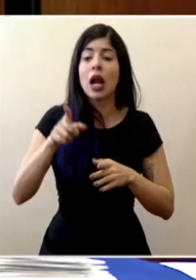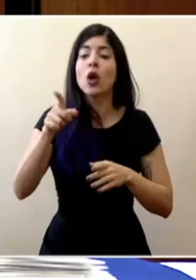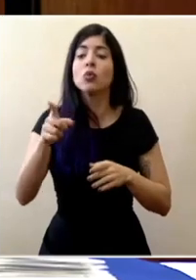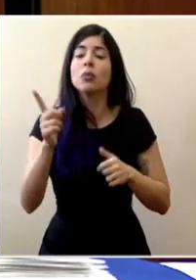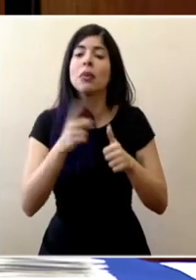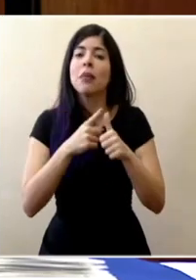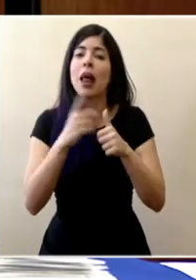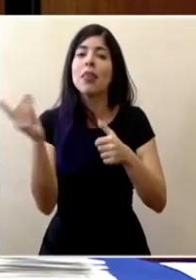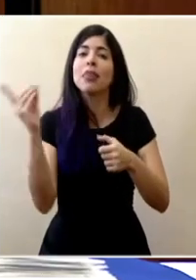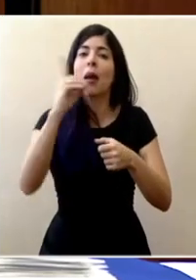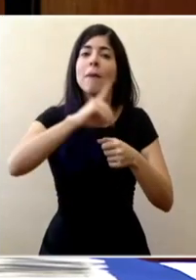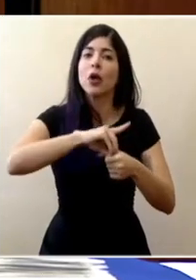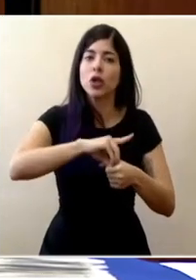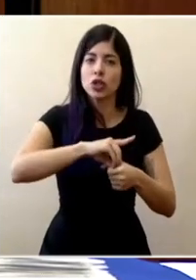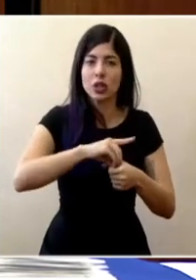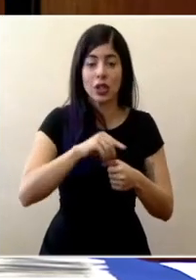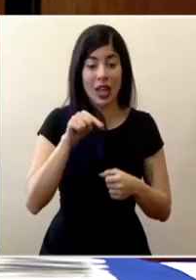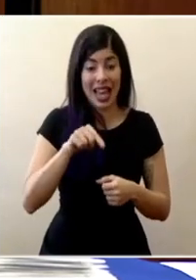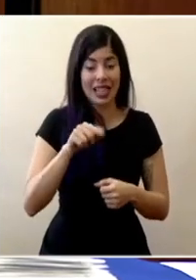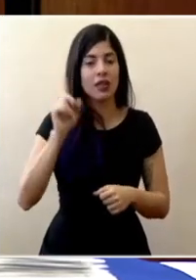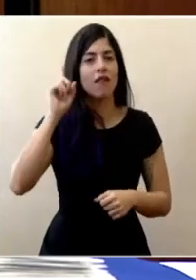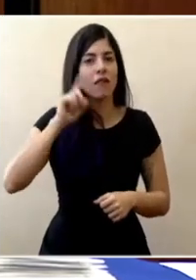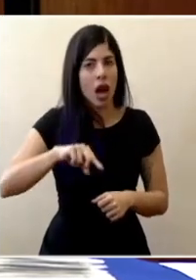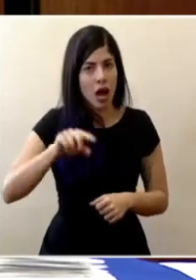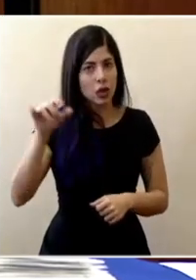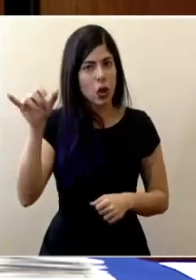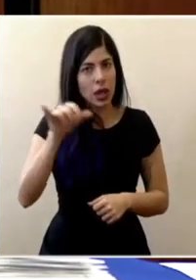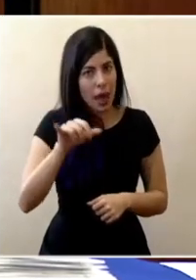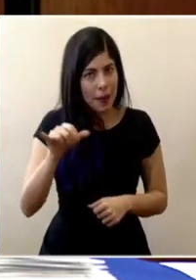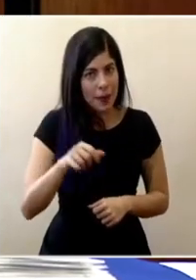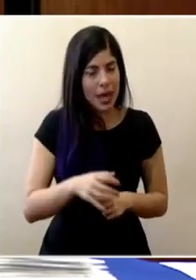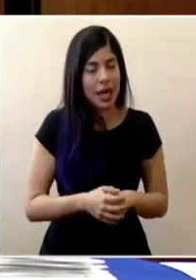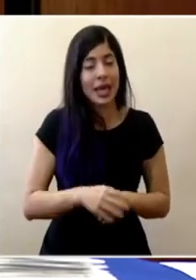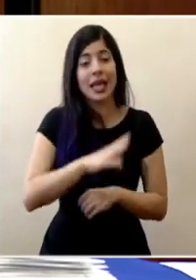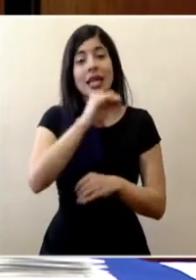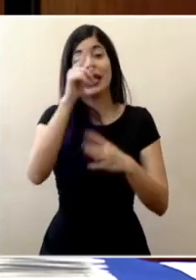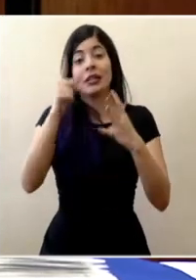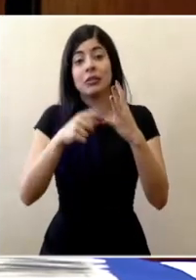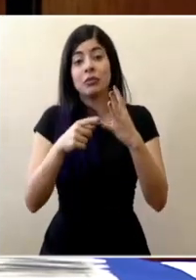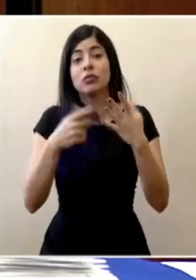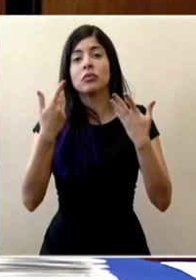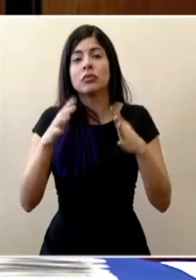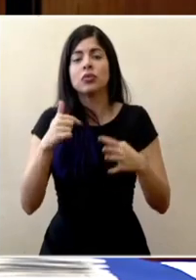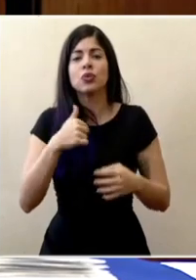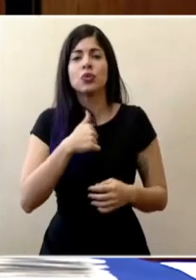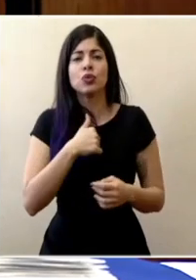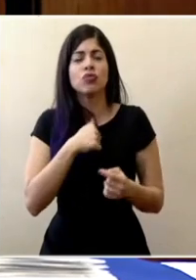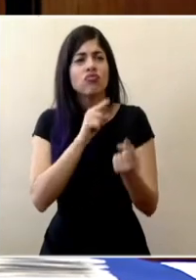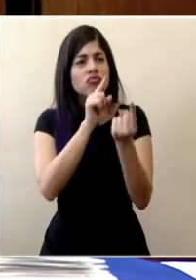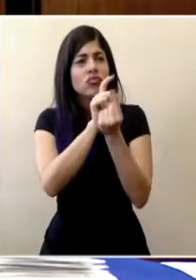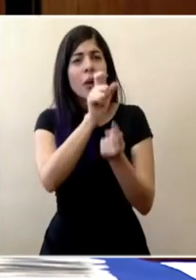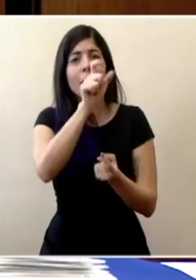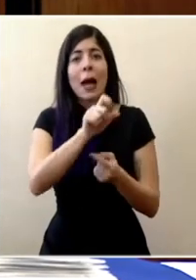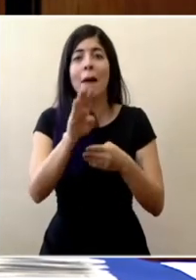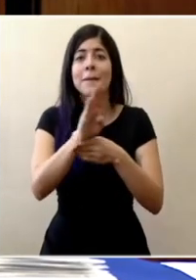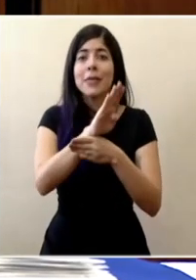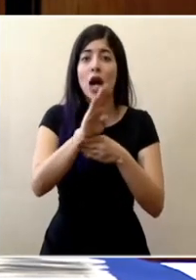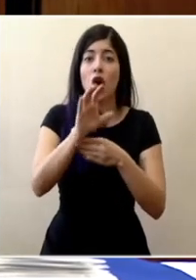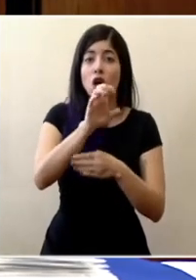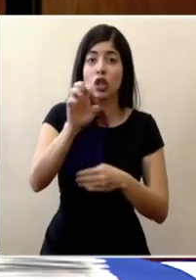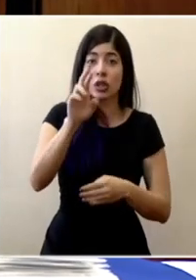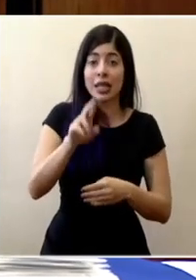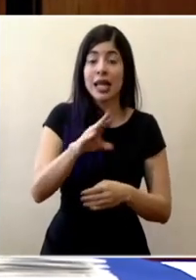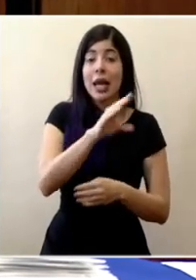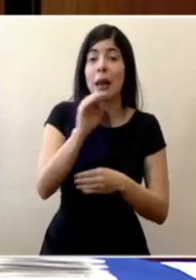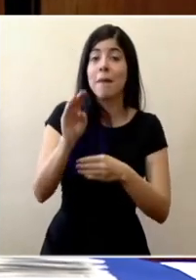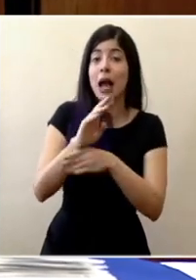depósito de dinero. Esto también es falso. Y bueno, finalmente, tuve contacto con personeros del Banco de Costa Rica